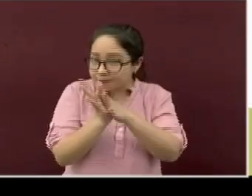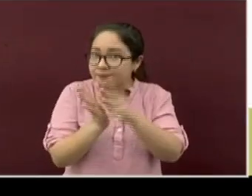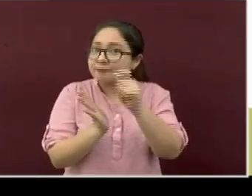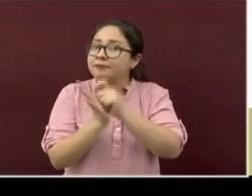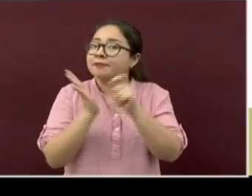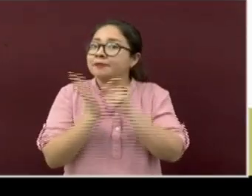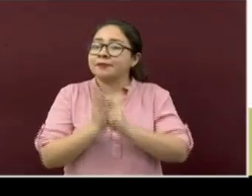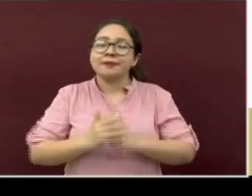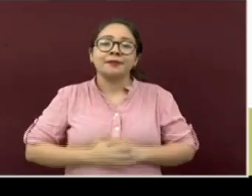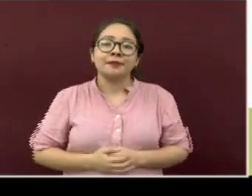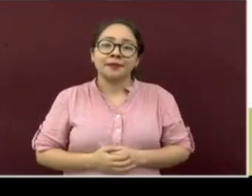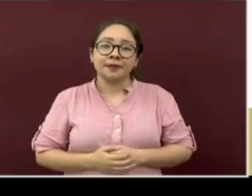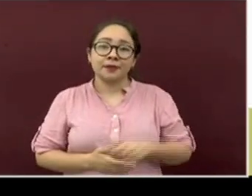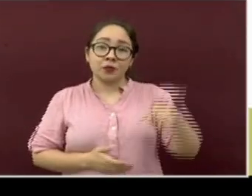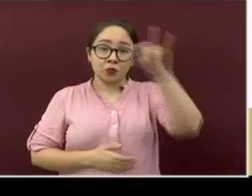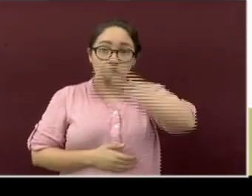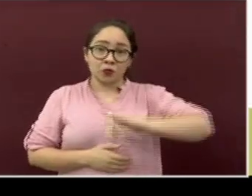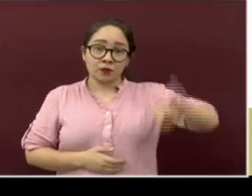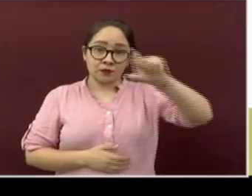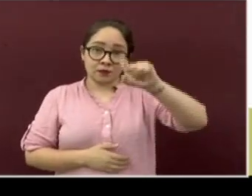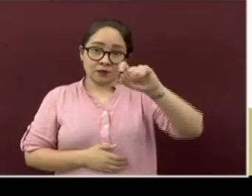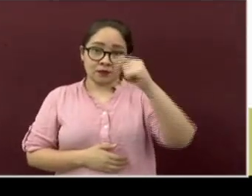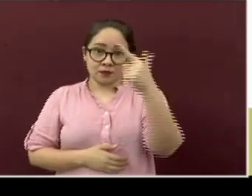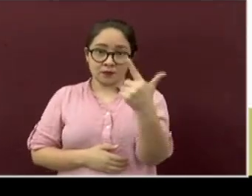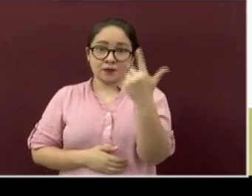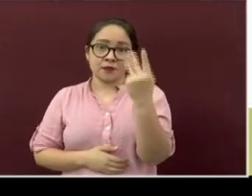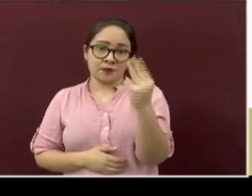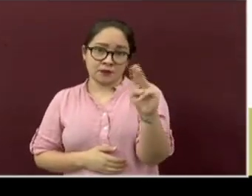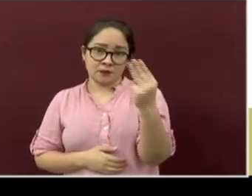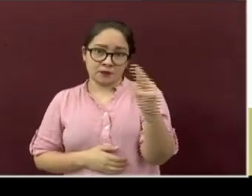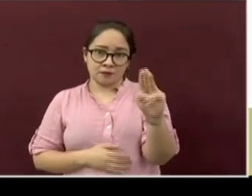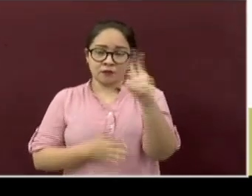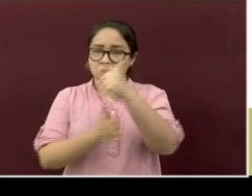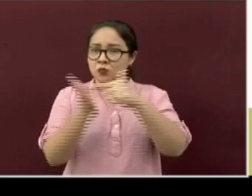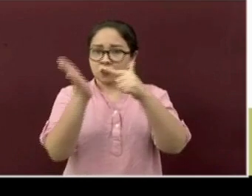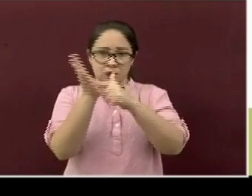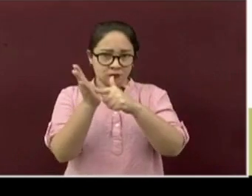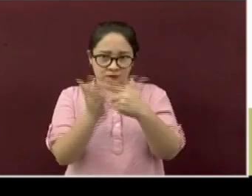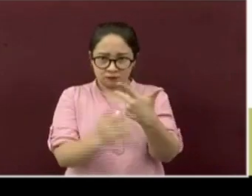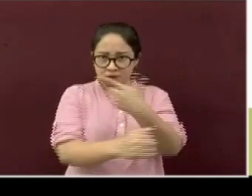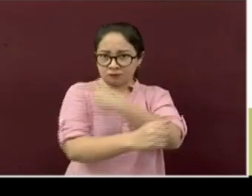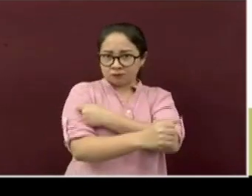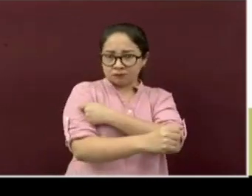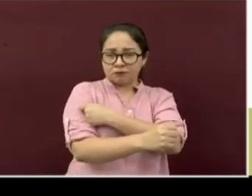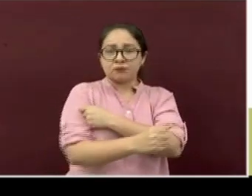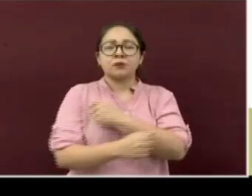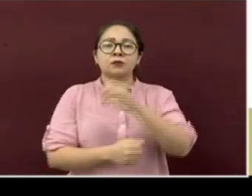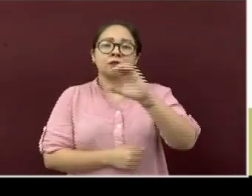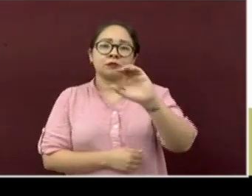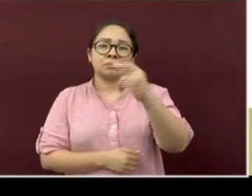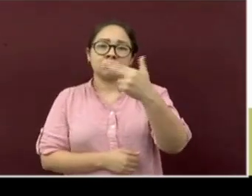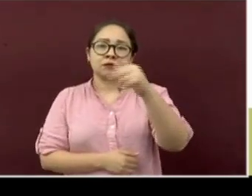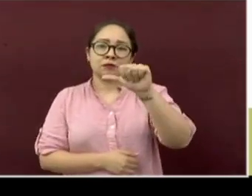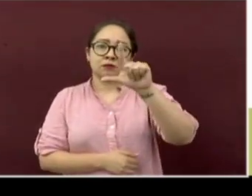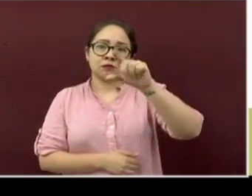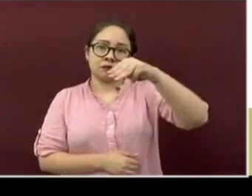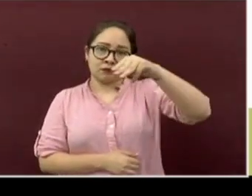El jueves 27 de mayo se aplicará la vacuna para los municipios de La Chalma,